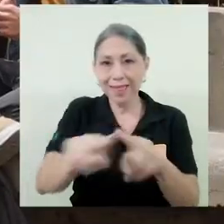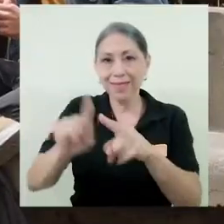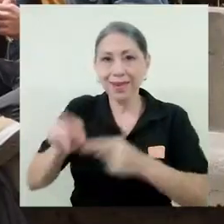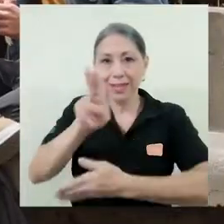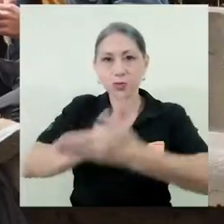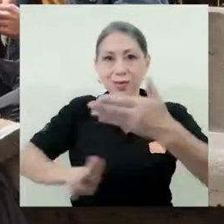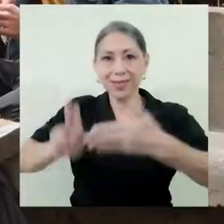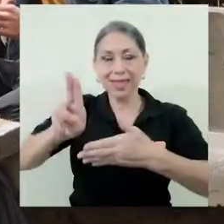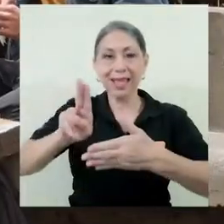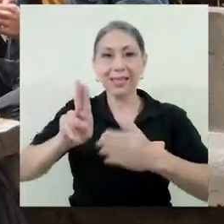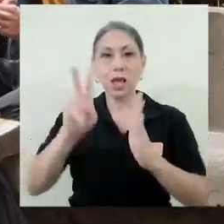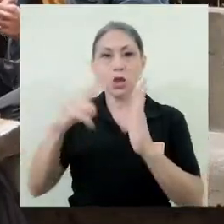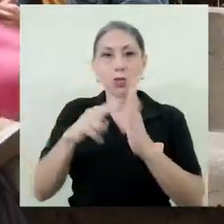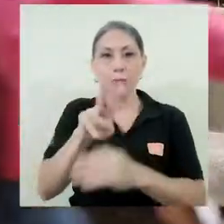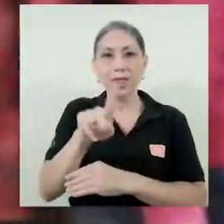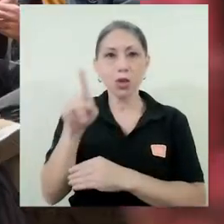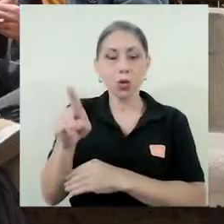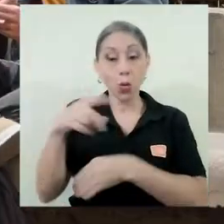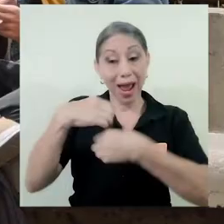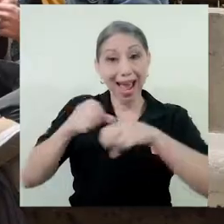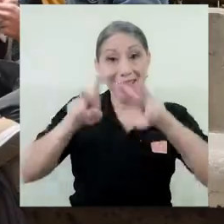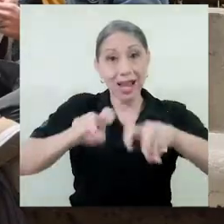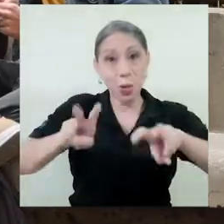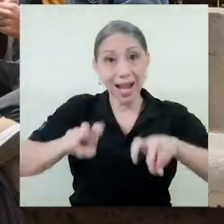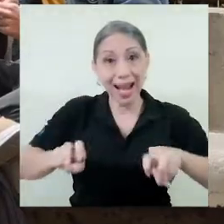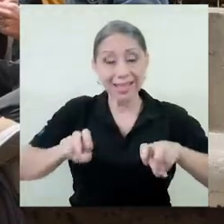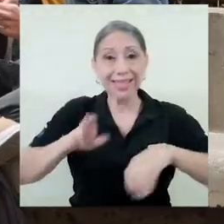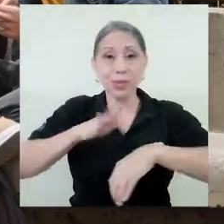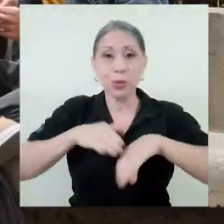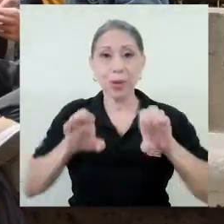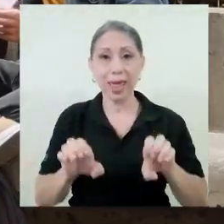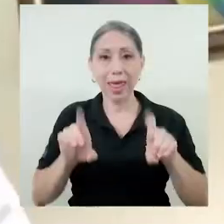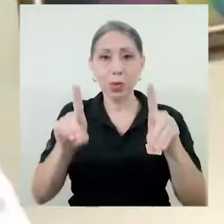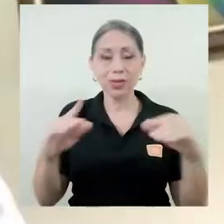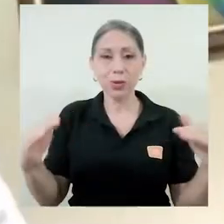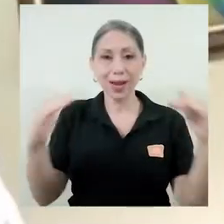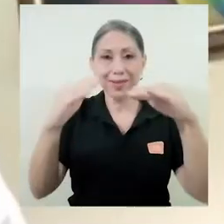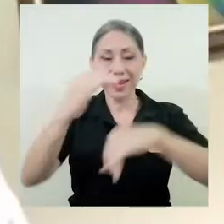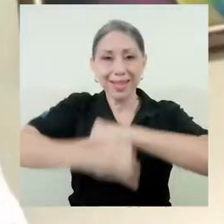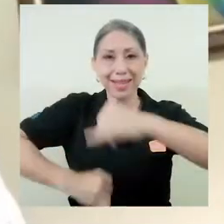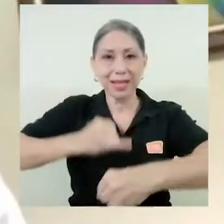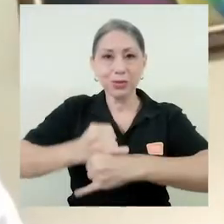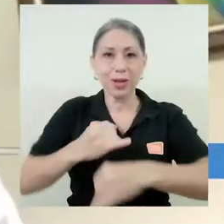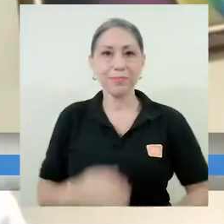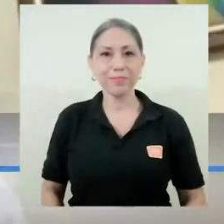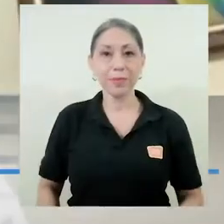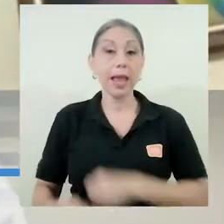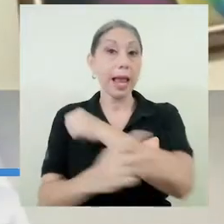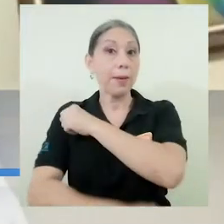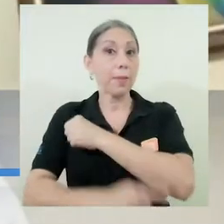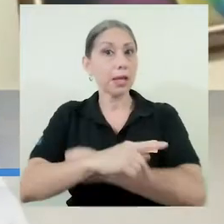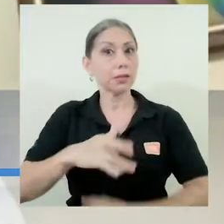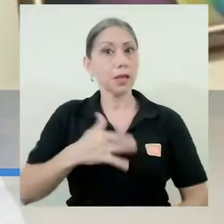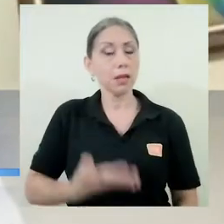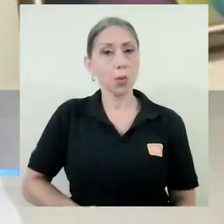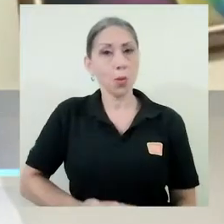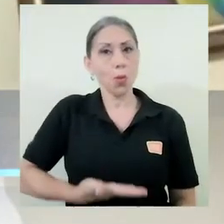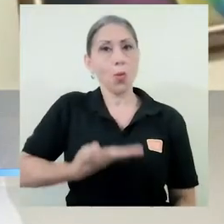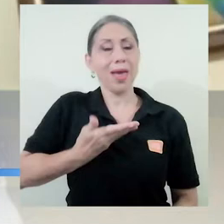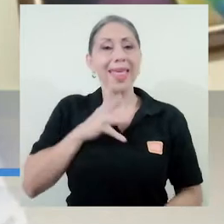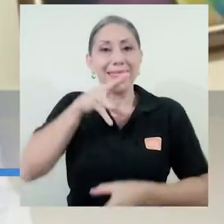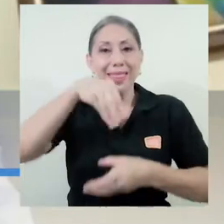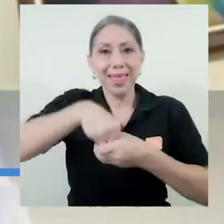realiza un análisis de educación internacional. Para el país debe ser motivo de orgullo que entre las mil